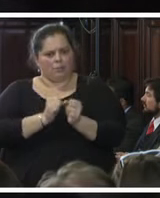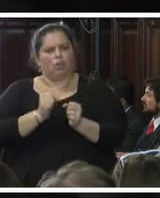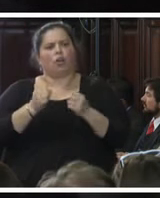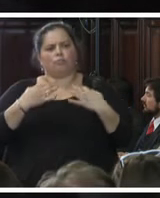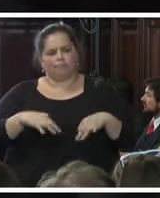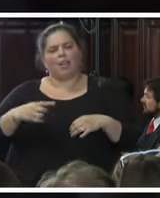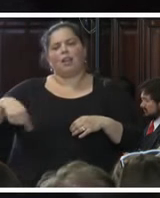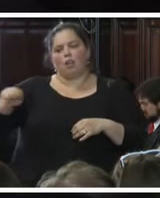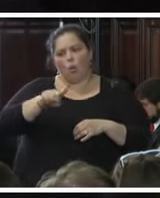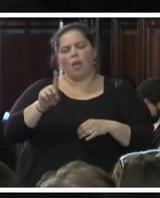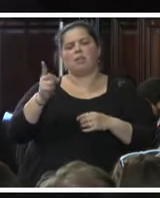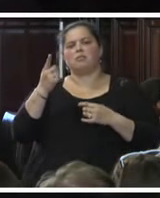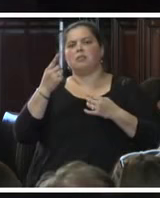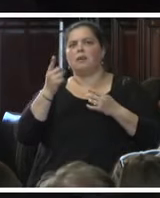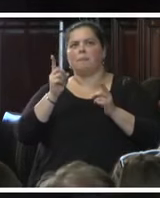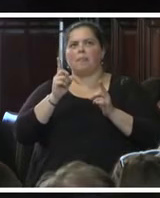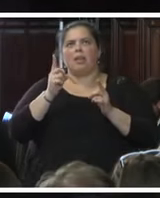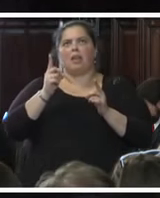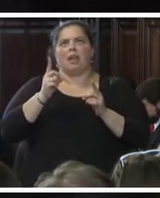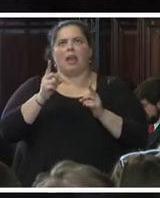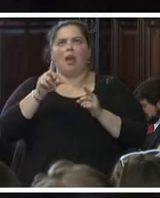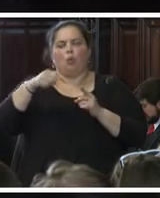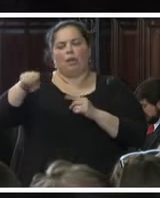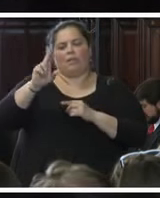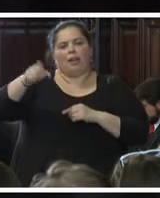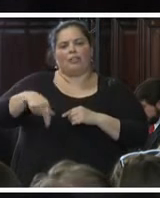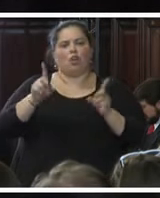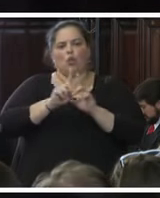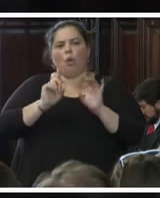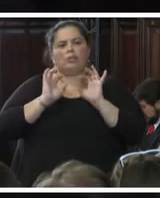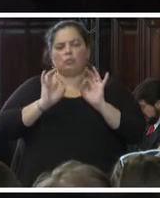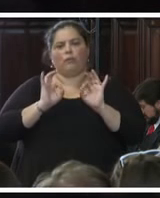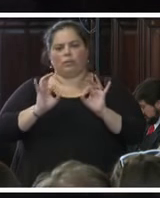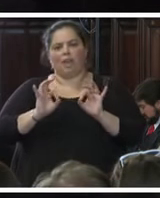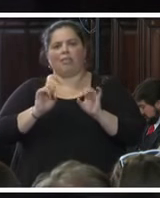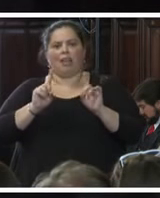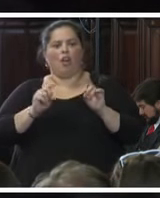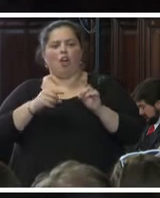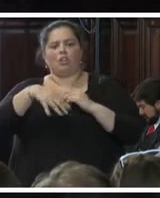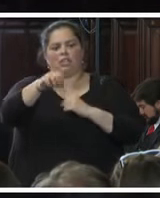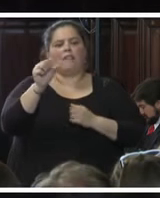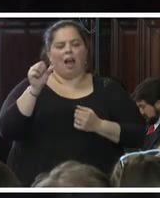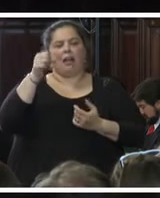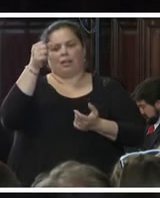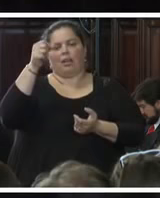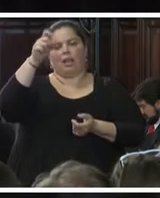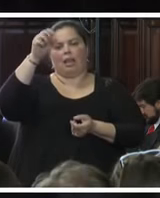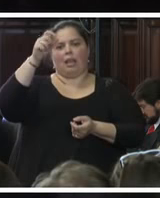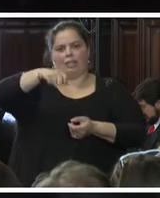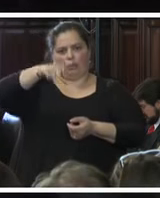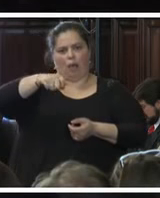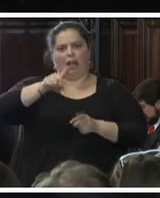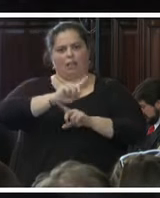no basta con que llevemos los casos ante los tribunales, que pidamos órdenes de aprensión, lo que importa es detener a las personas que sean